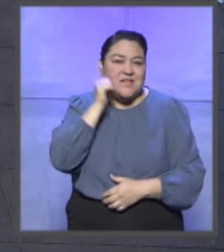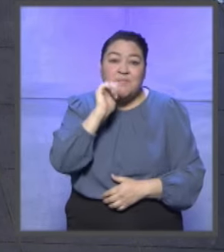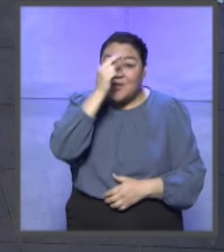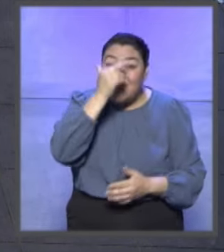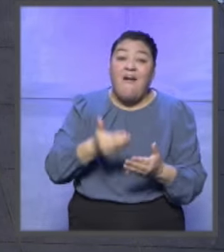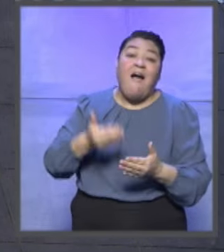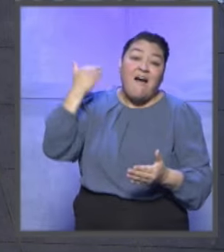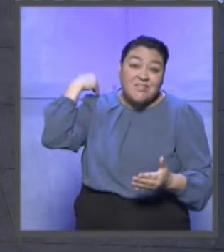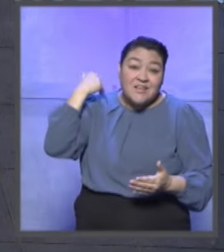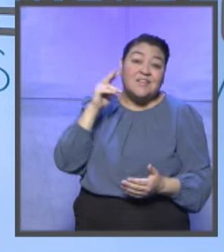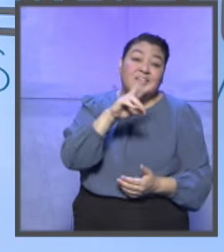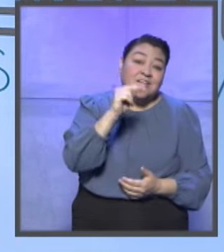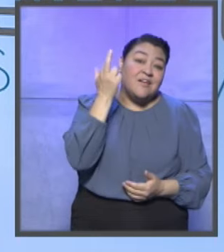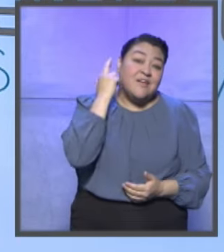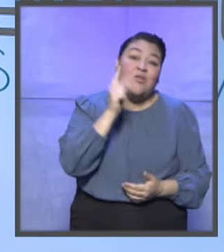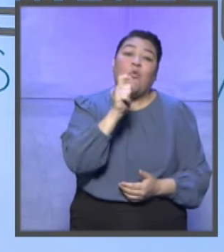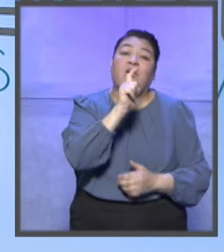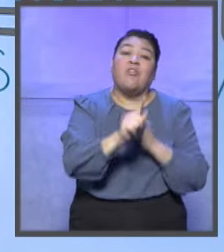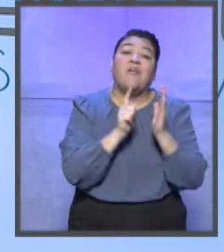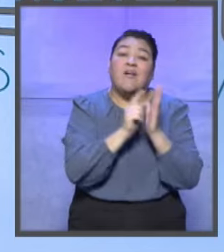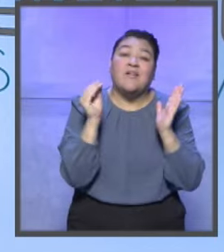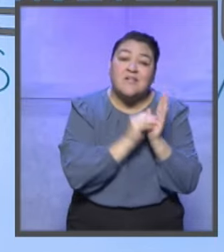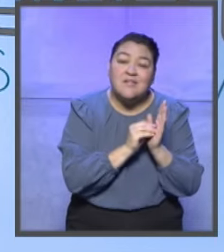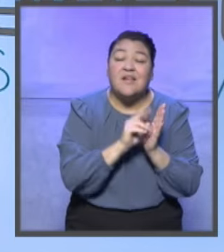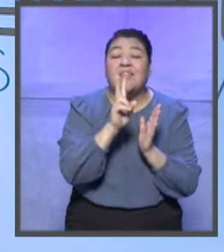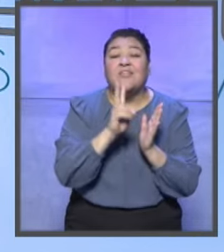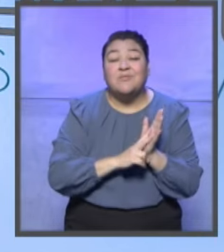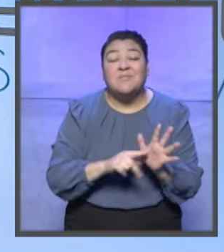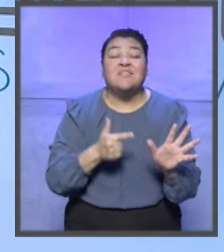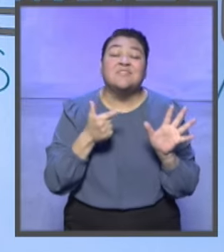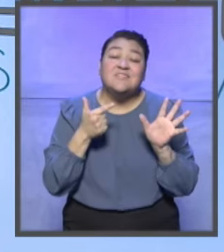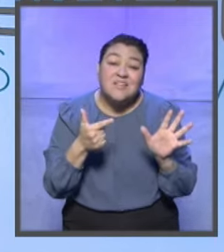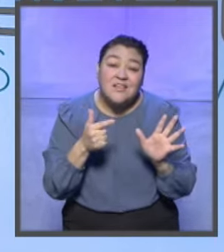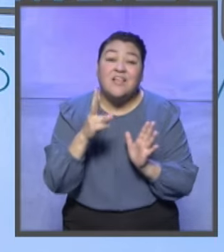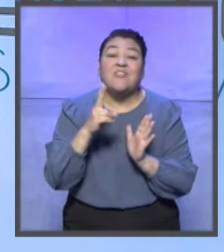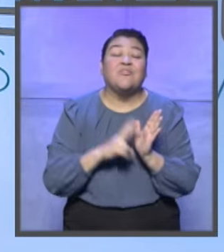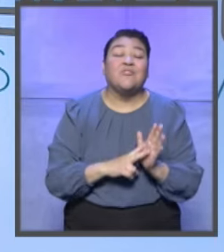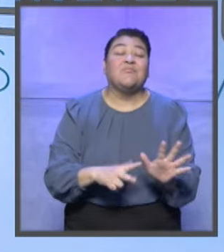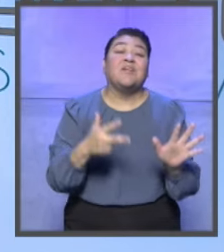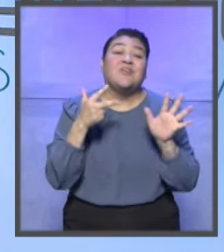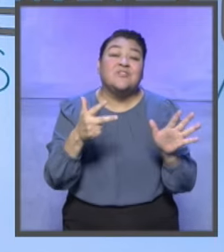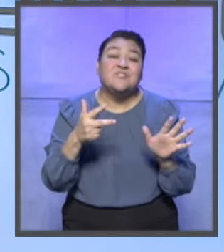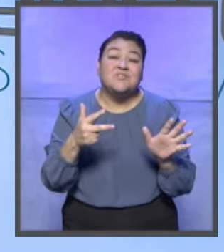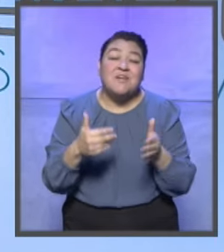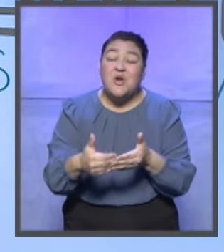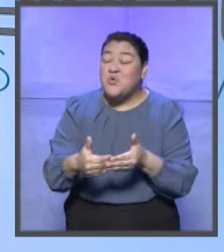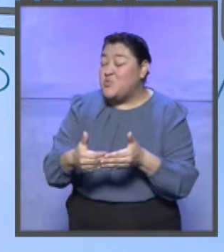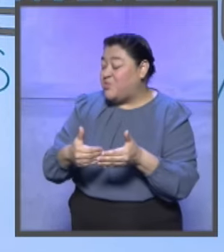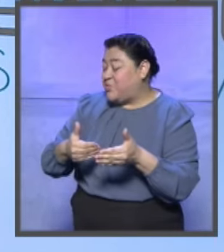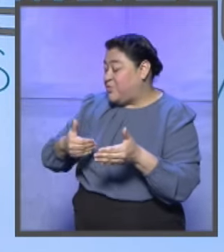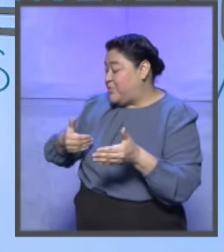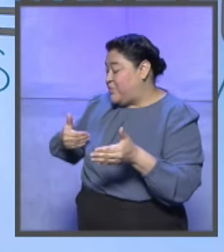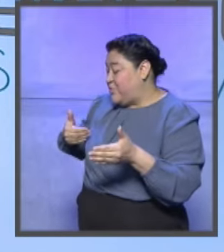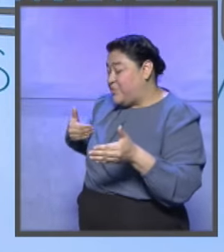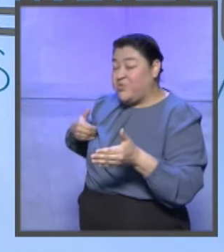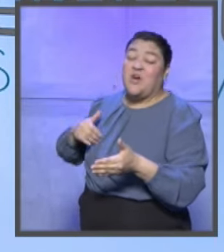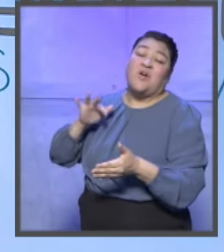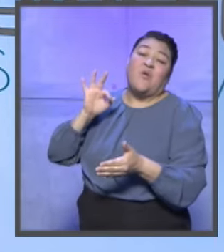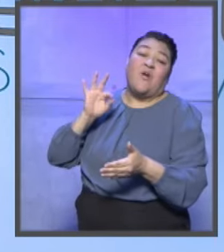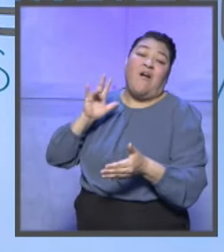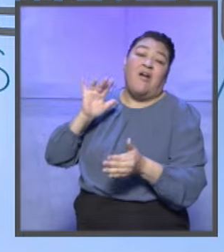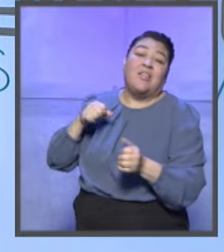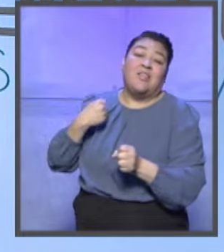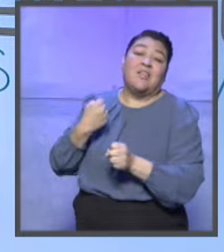Radio y televisión, lo regulamos apenas en el 2007, 2008, cuando ya tenía pues cerca de 40, 50 años en México jugando al derecho